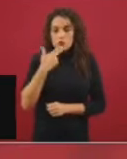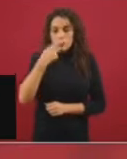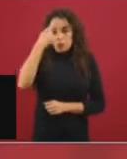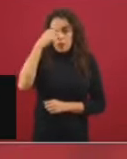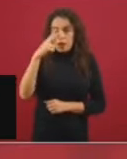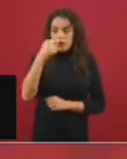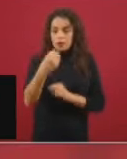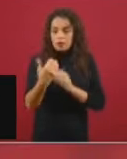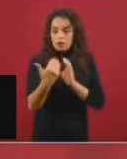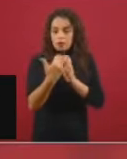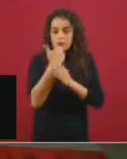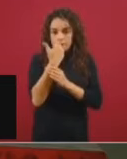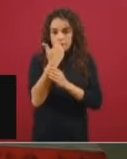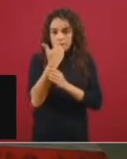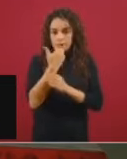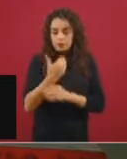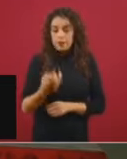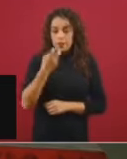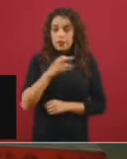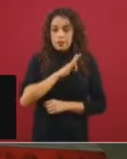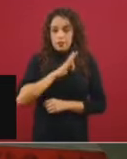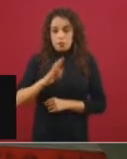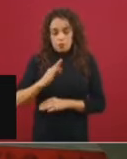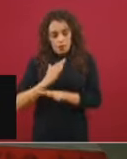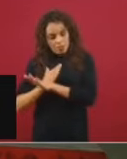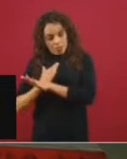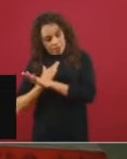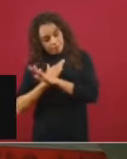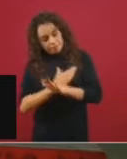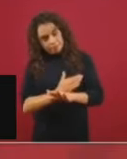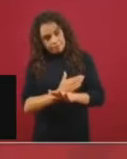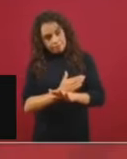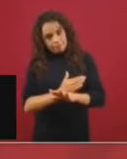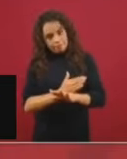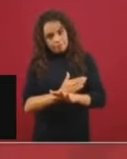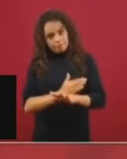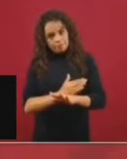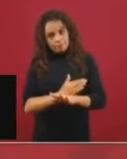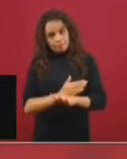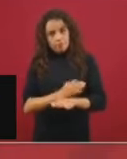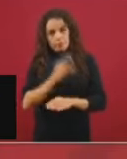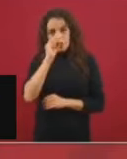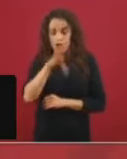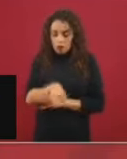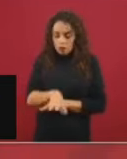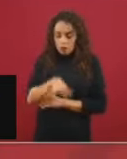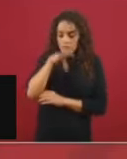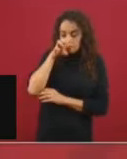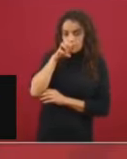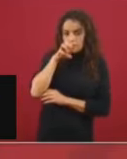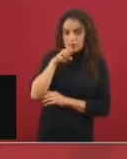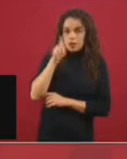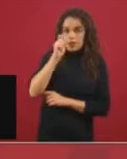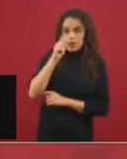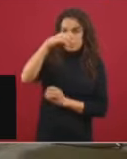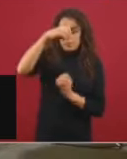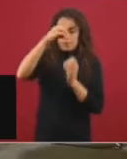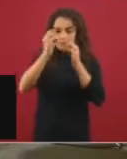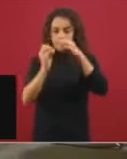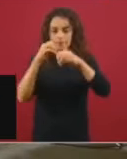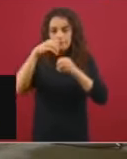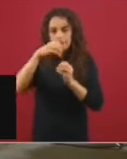potencialmente reducir el riesgo de inoculación o de inspirar las partículas